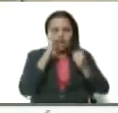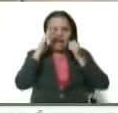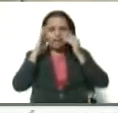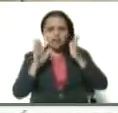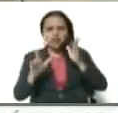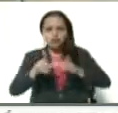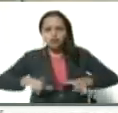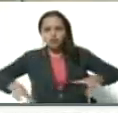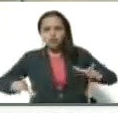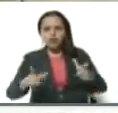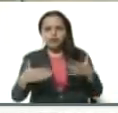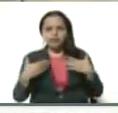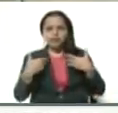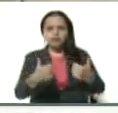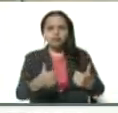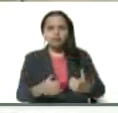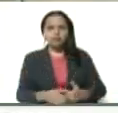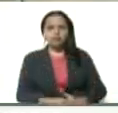centros de salud.